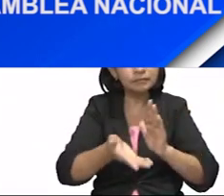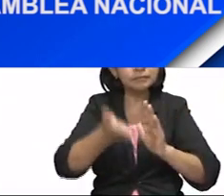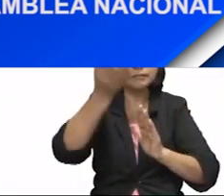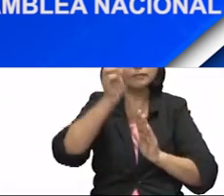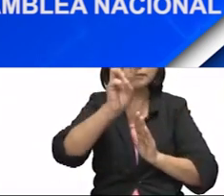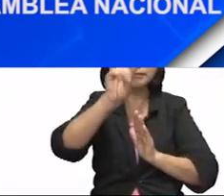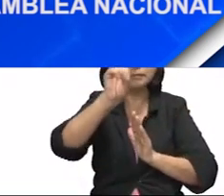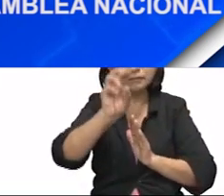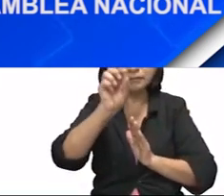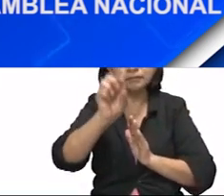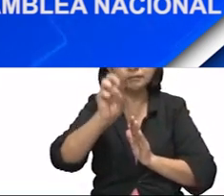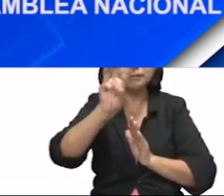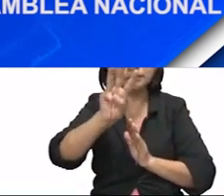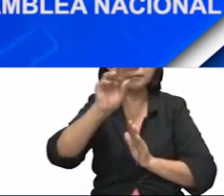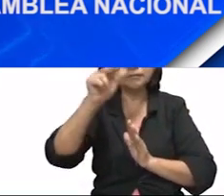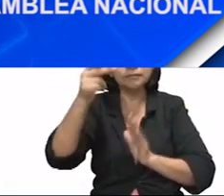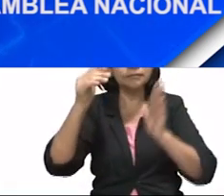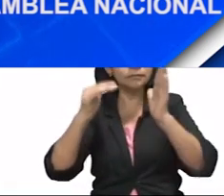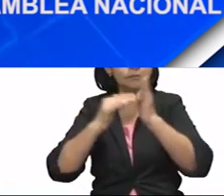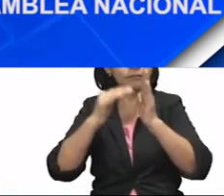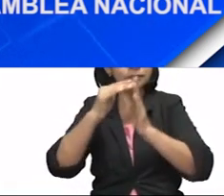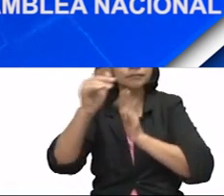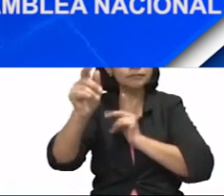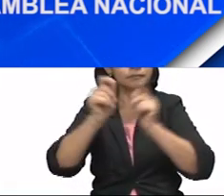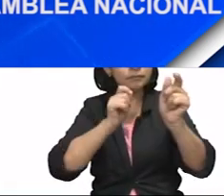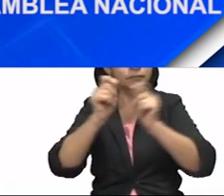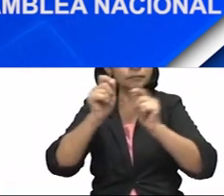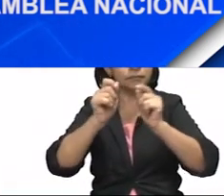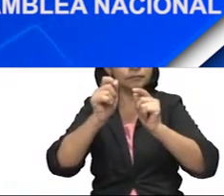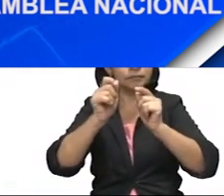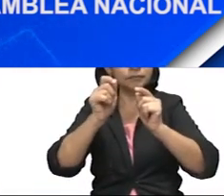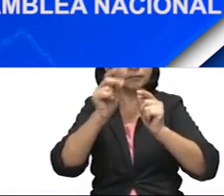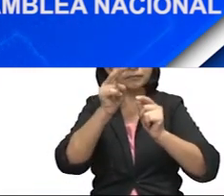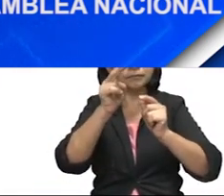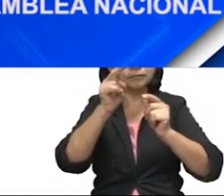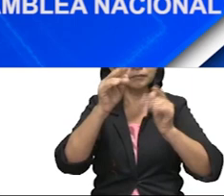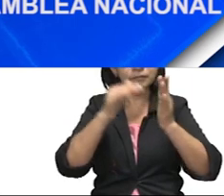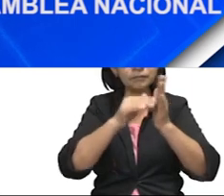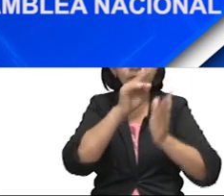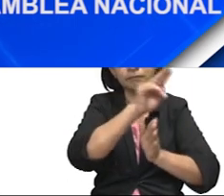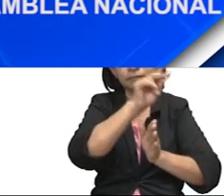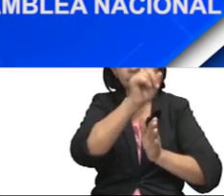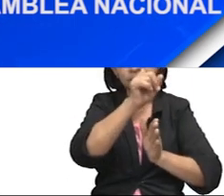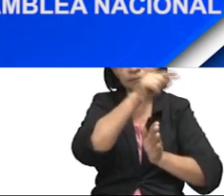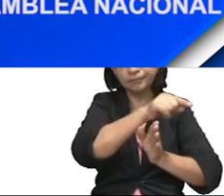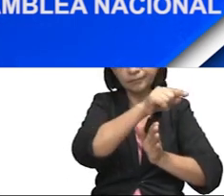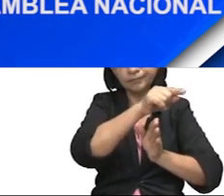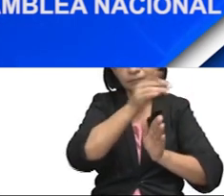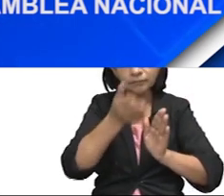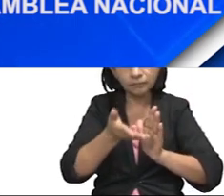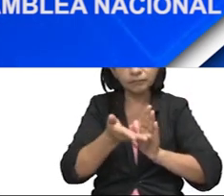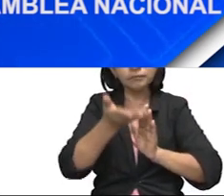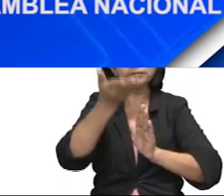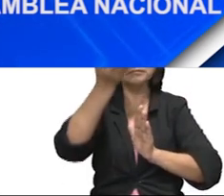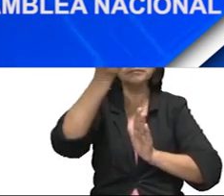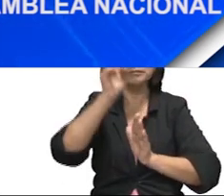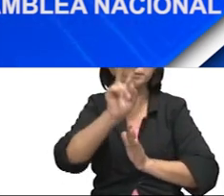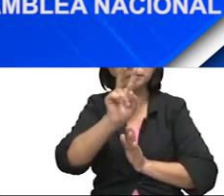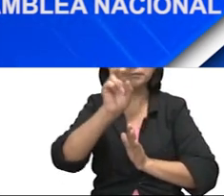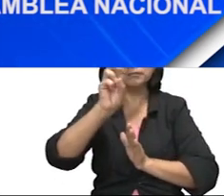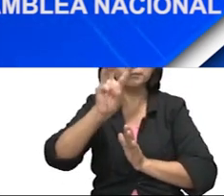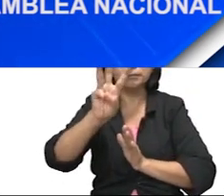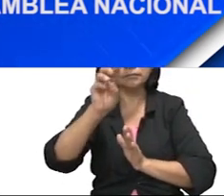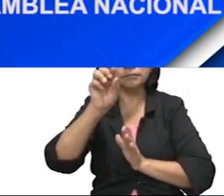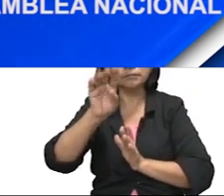.38 millones de dólares en relación al 2021, lo que tuvo un incremento del 23